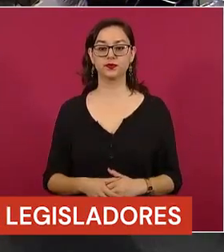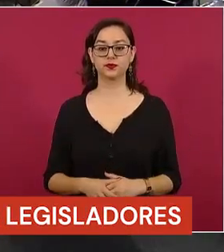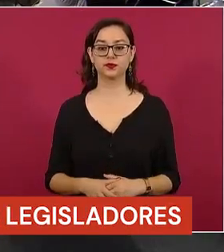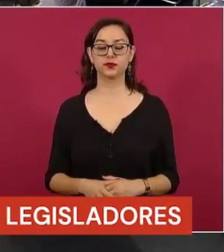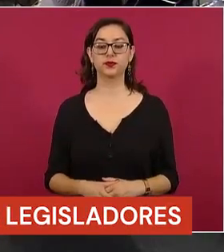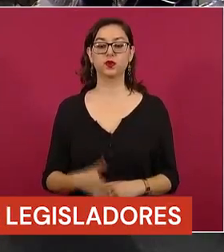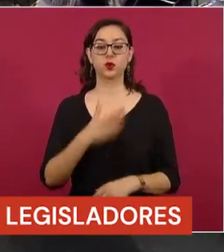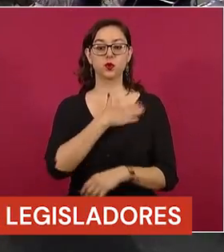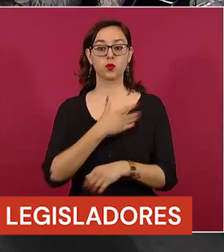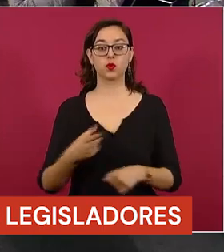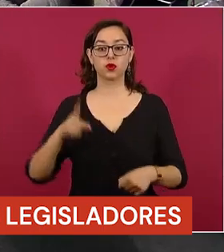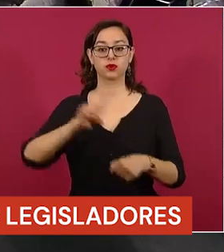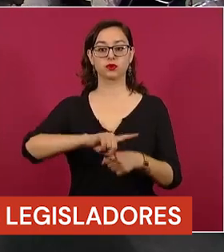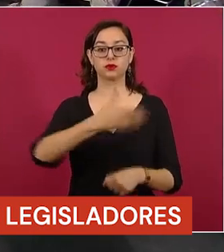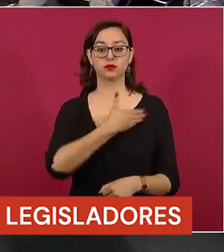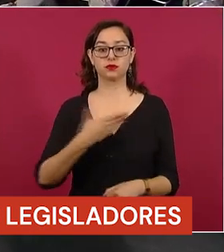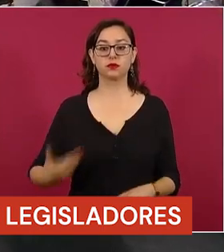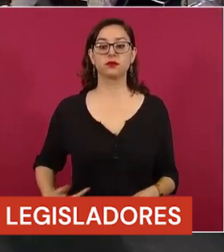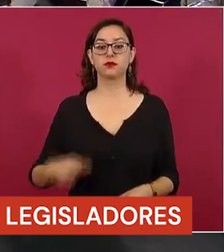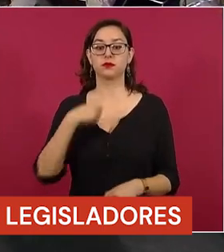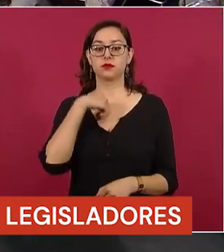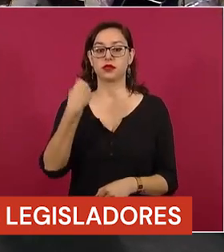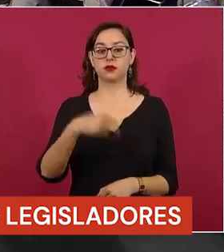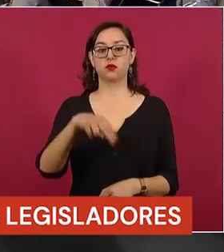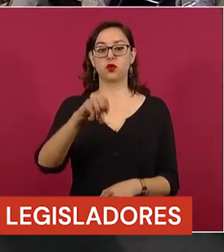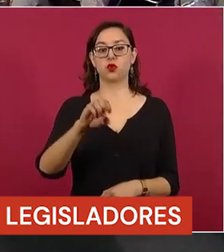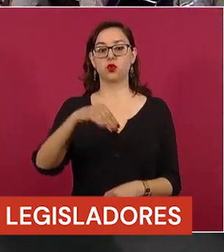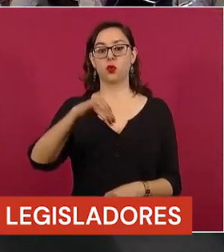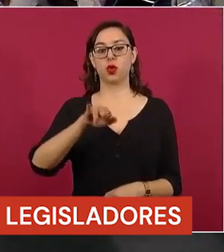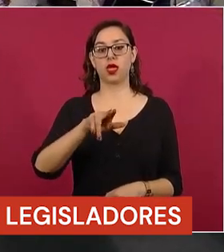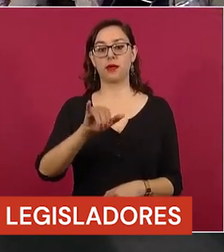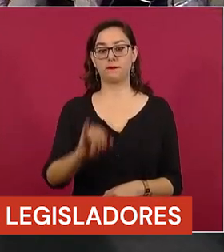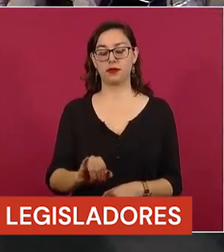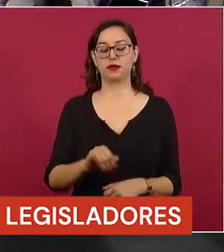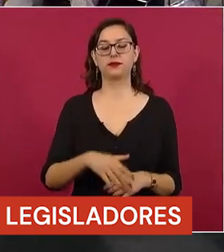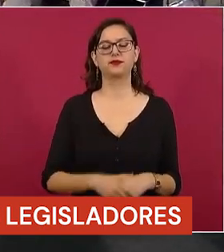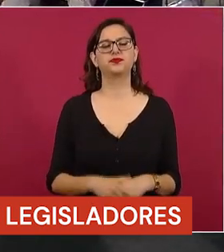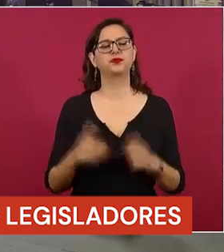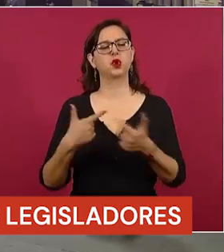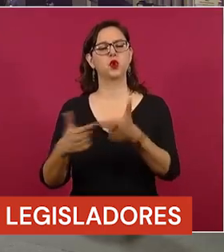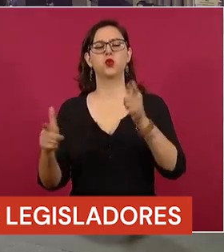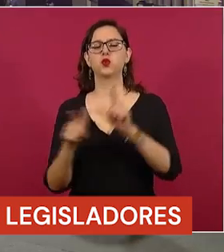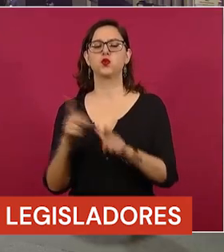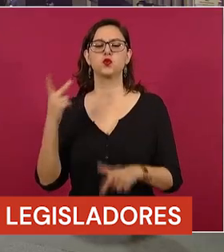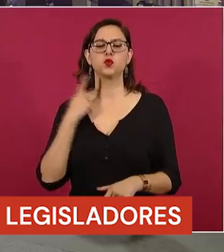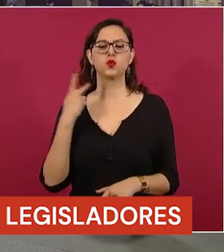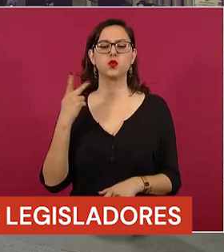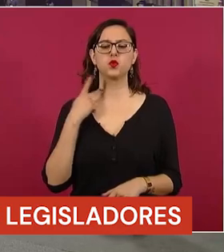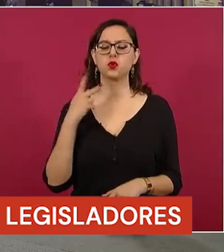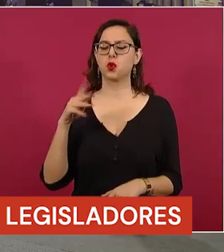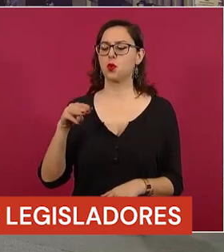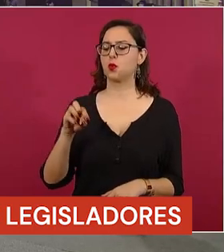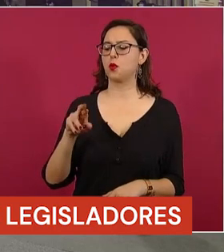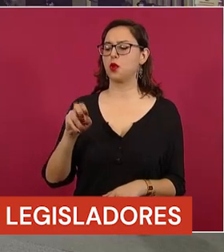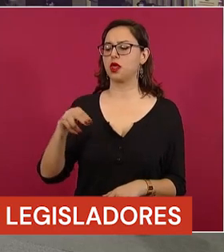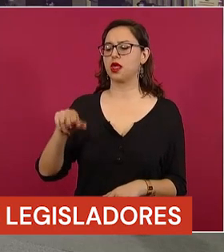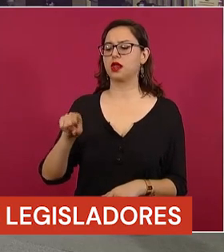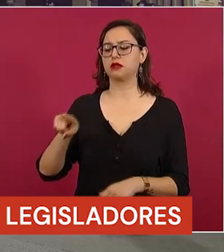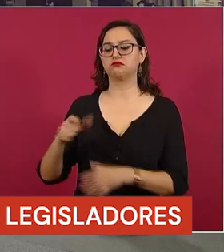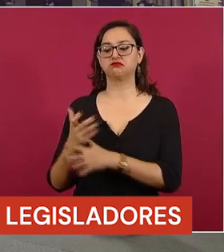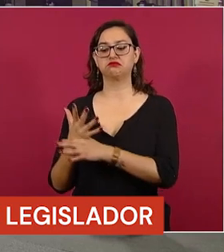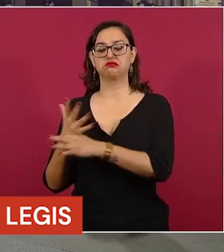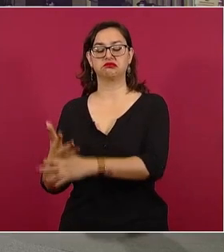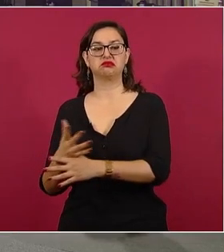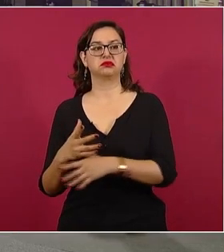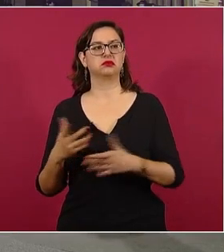Buenos días, presidente. Neemí Gutiérrez, de Reporte Índigo. Morena tiene un discurso en el que está señalando de vendepatrias a los diputados que